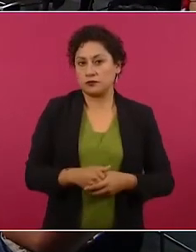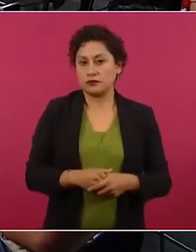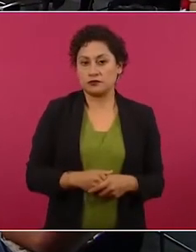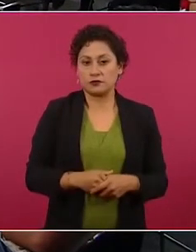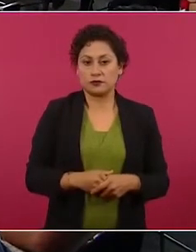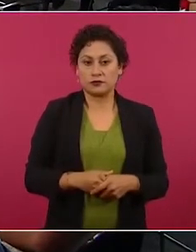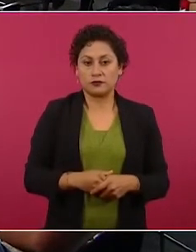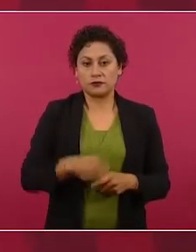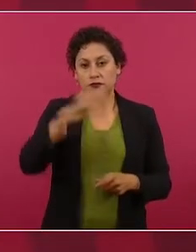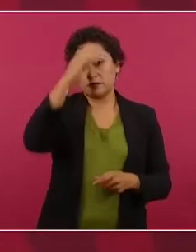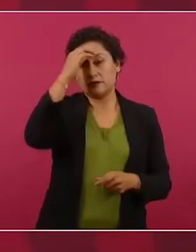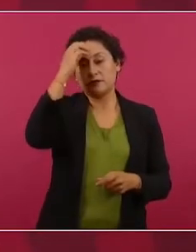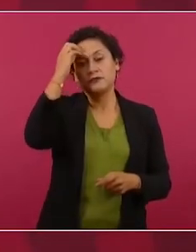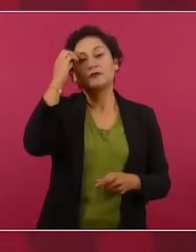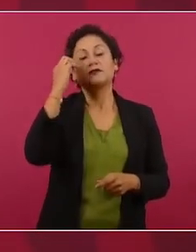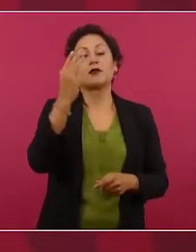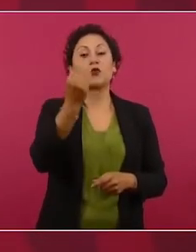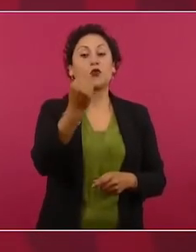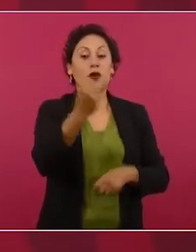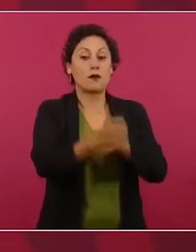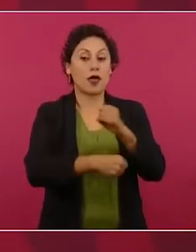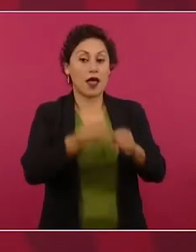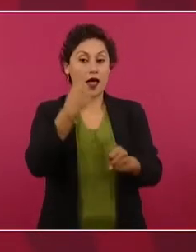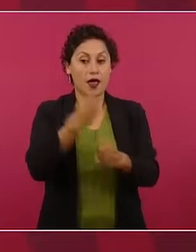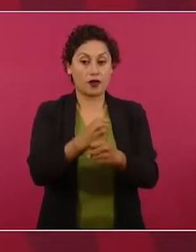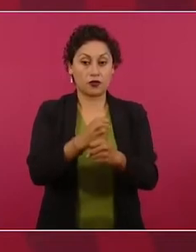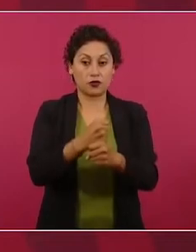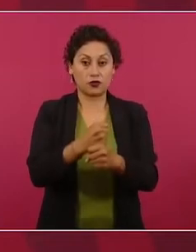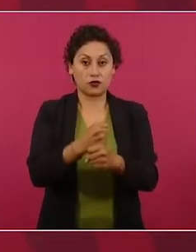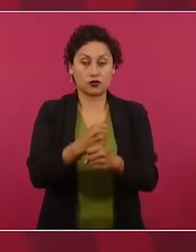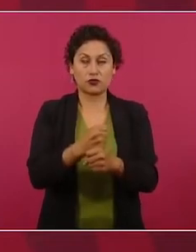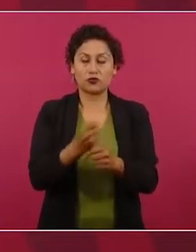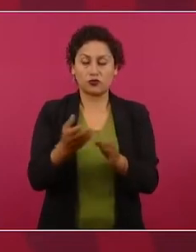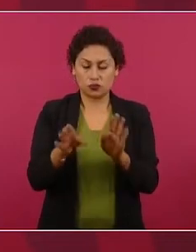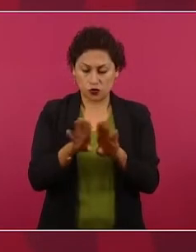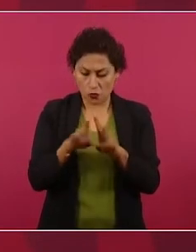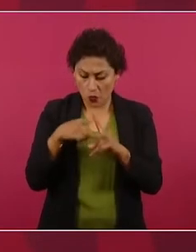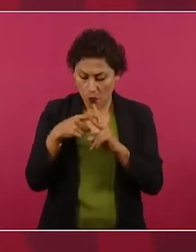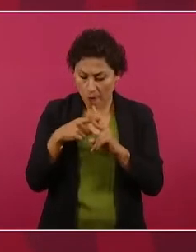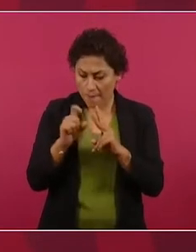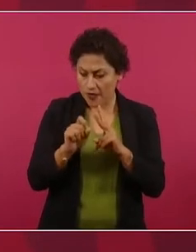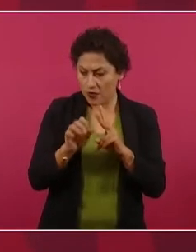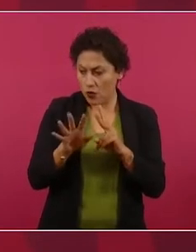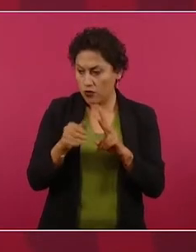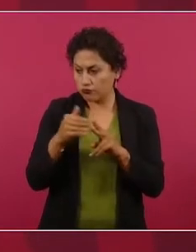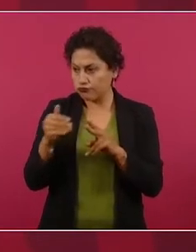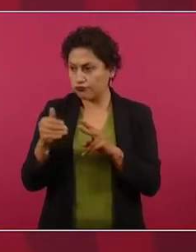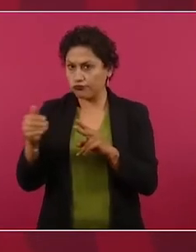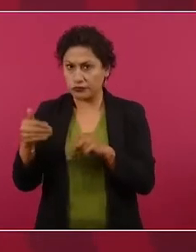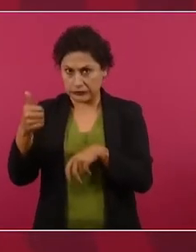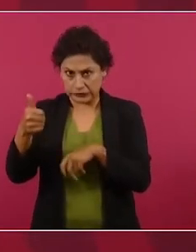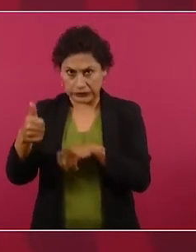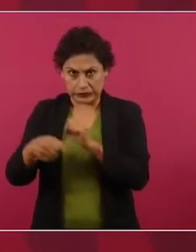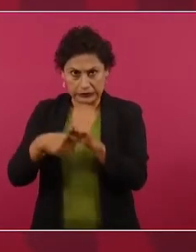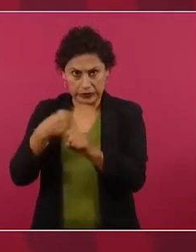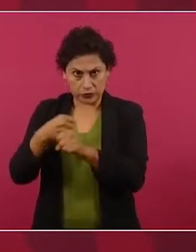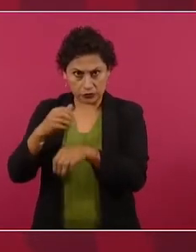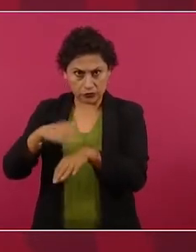Nueve años. ¿Qué sería? ¿Sería 24 o sería el otro sexenio? Sí,